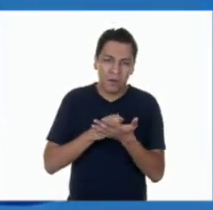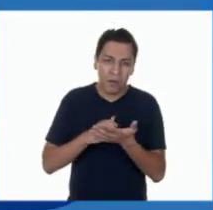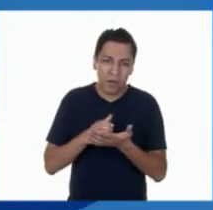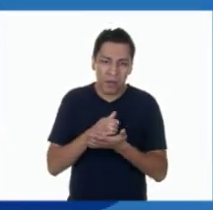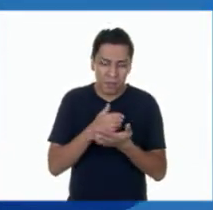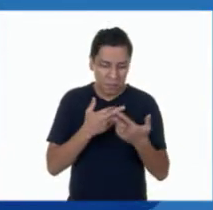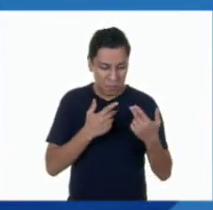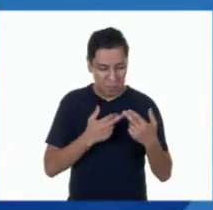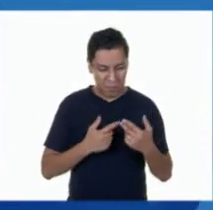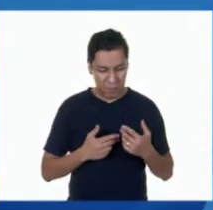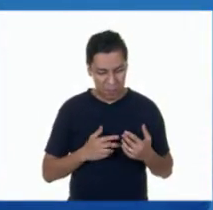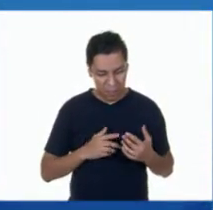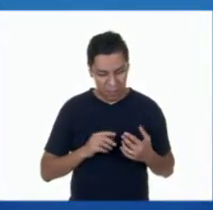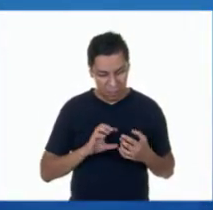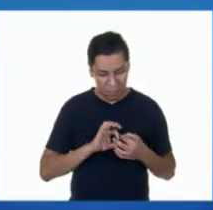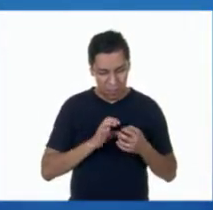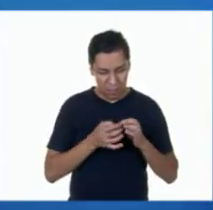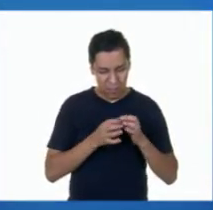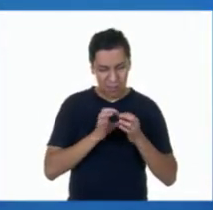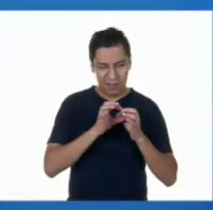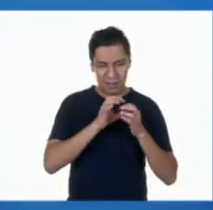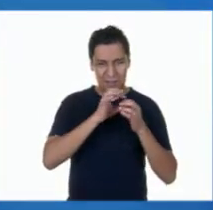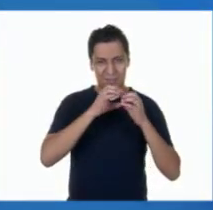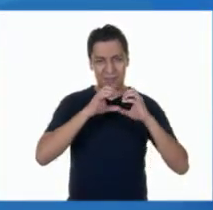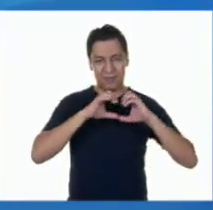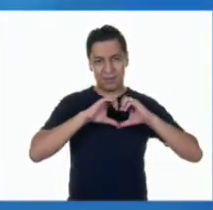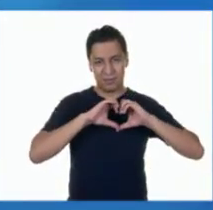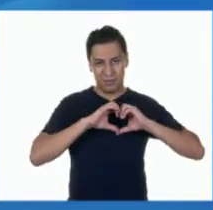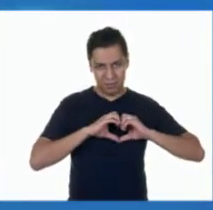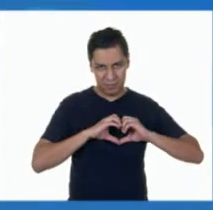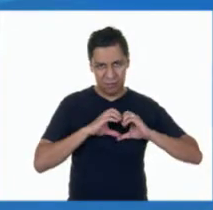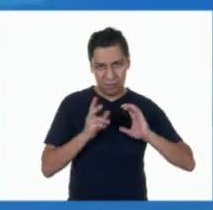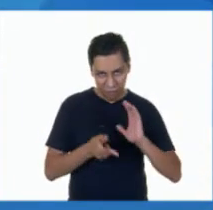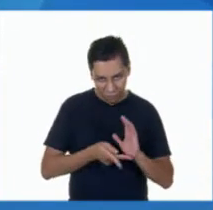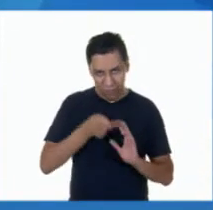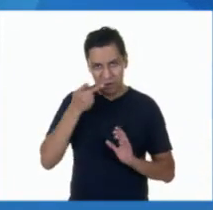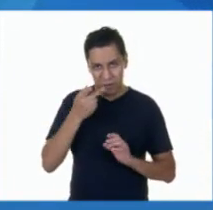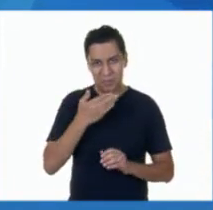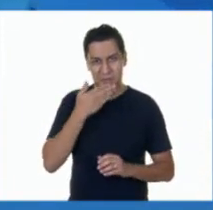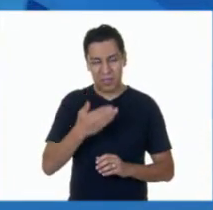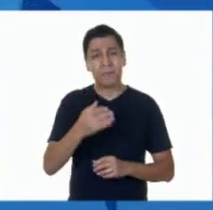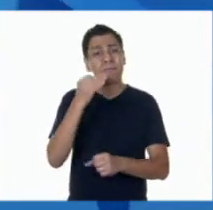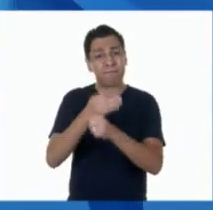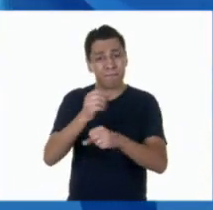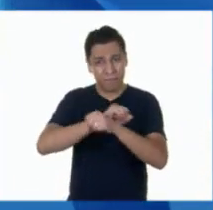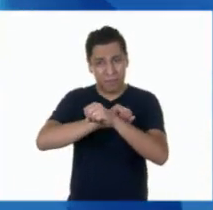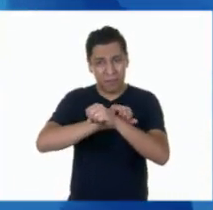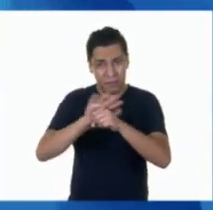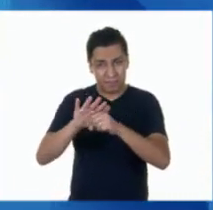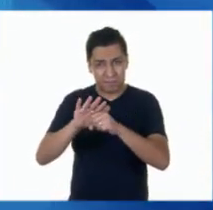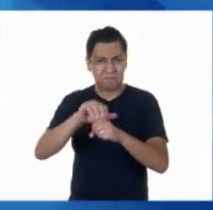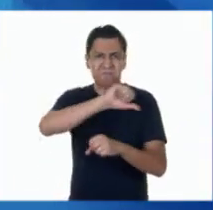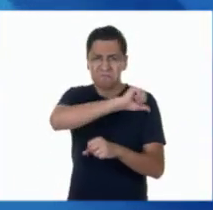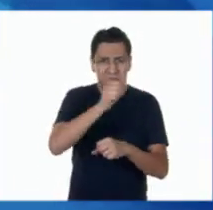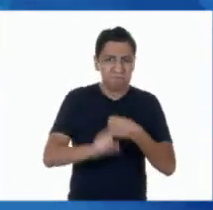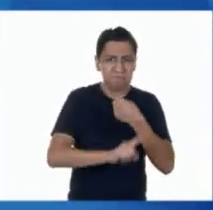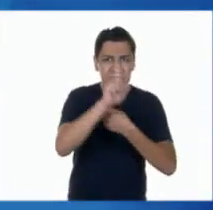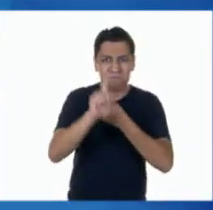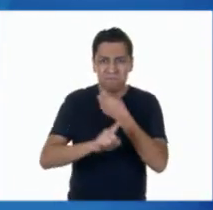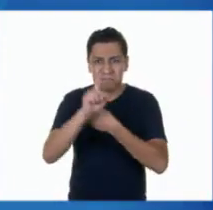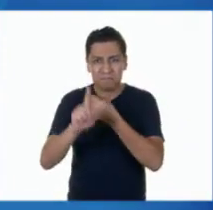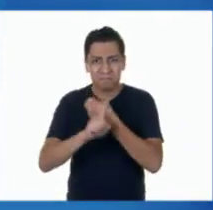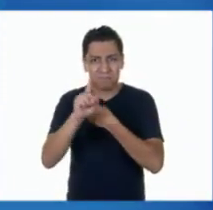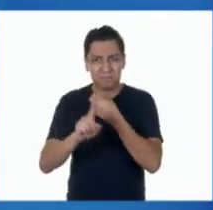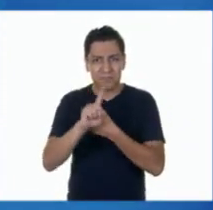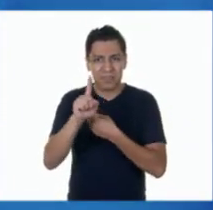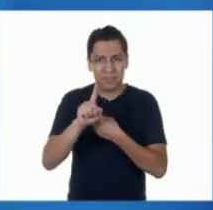que estamos sintiendo para ver si nos pueden ayudar. Últimamente, en el COVID y en esta situación que estamos viviendo, hemos tenido varios